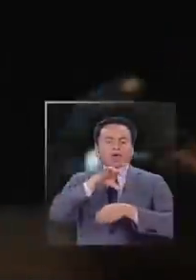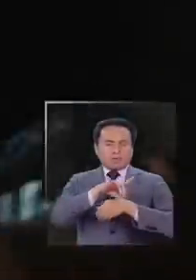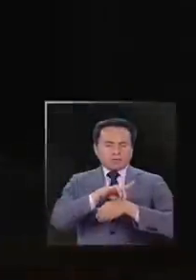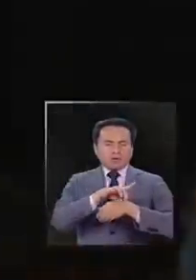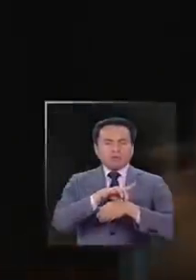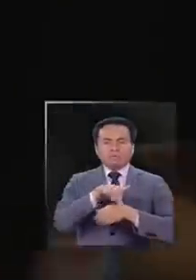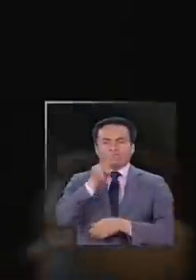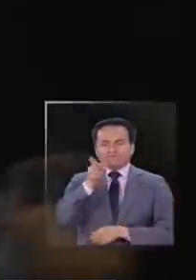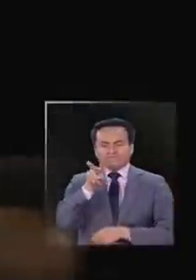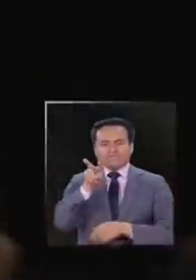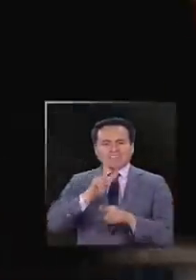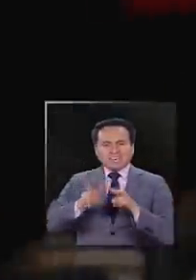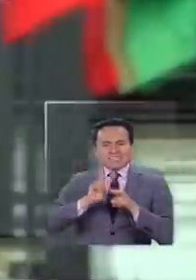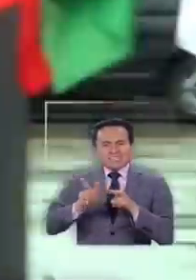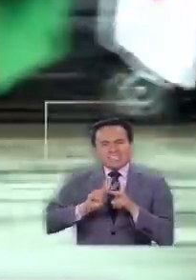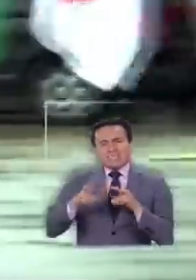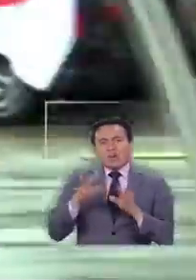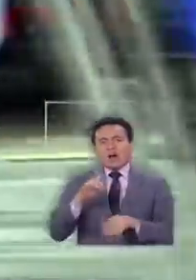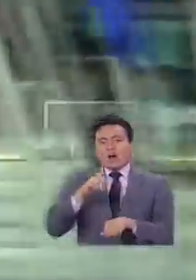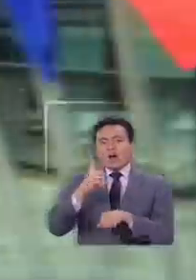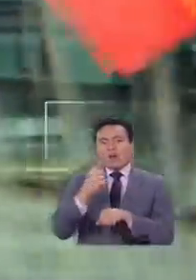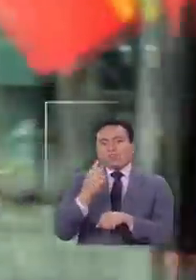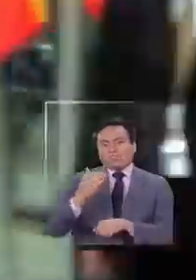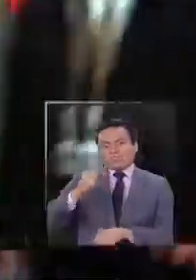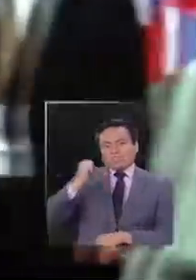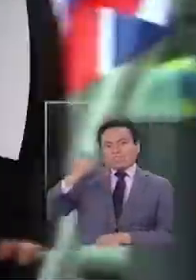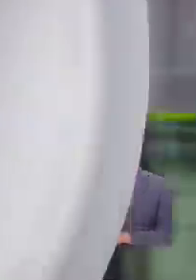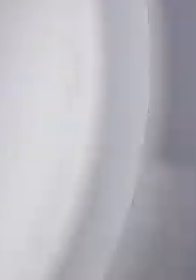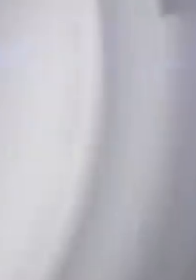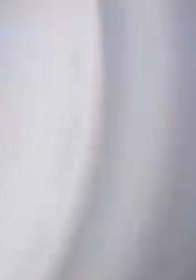que lo está tratando hace 11 días.